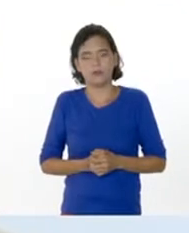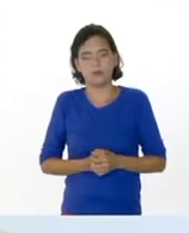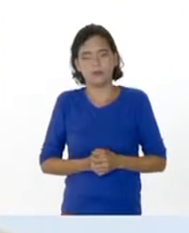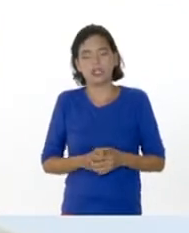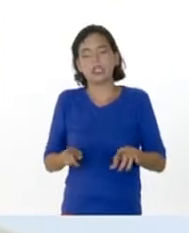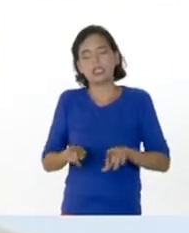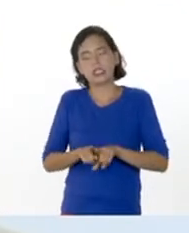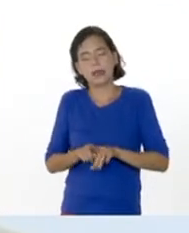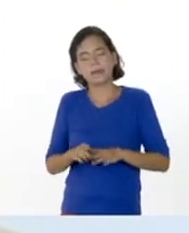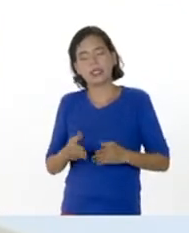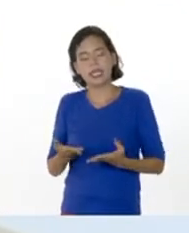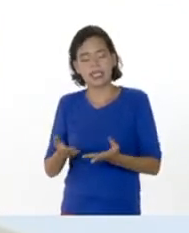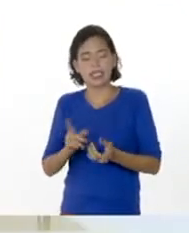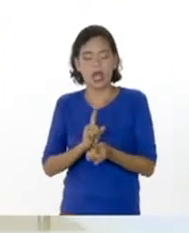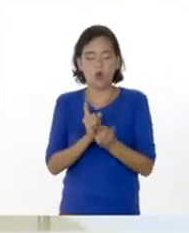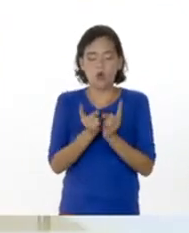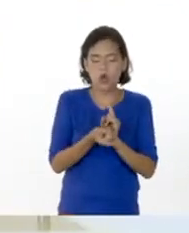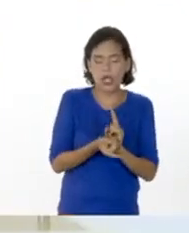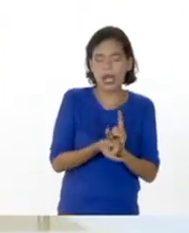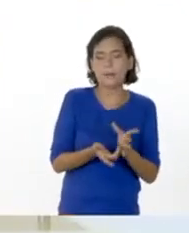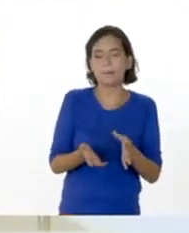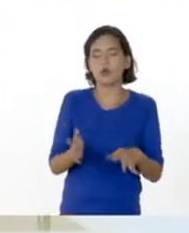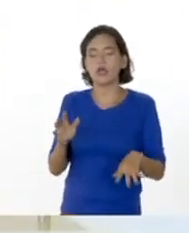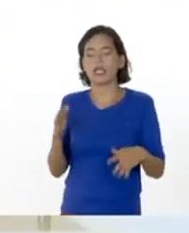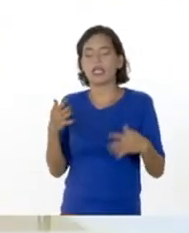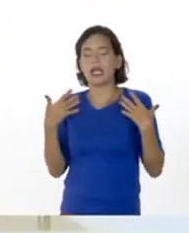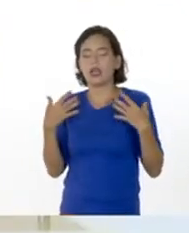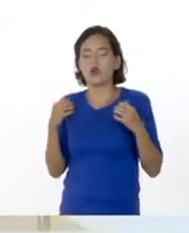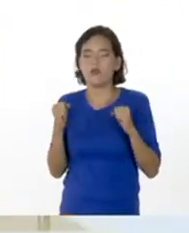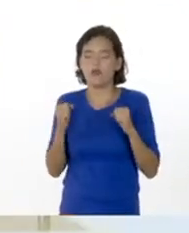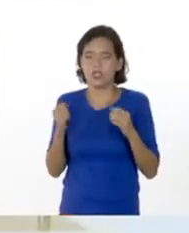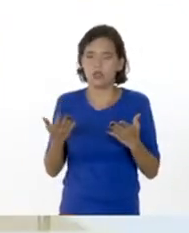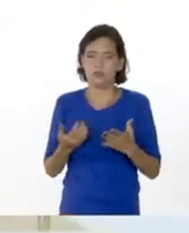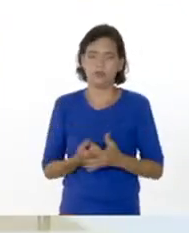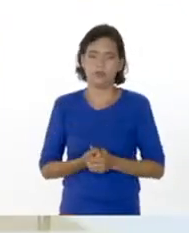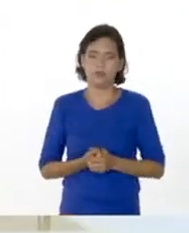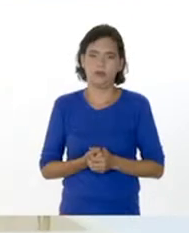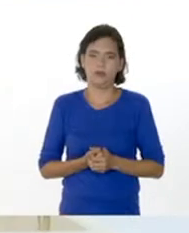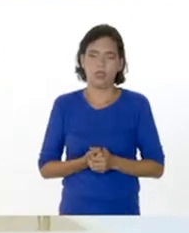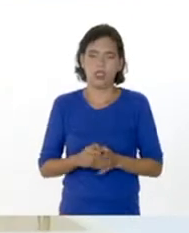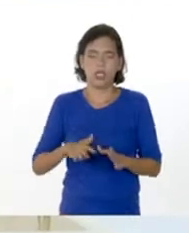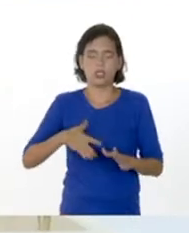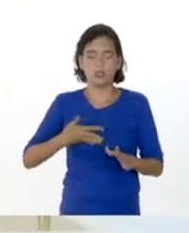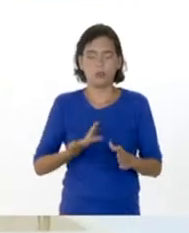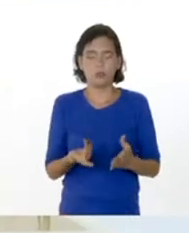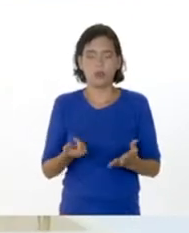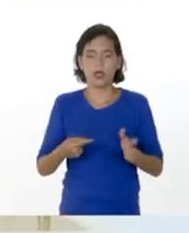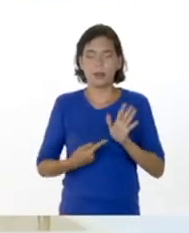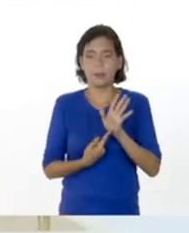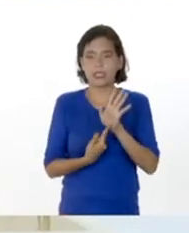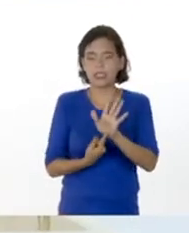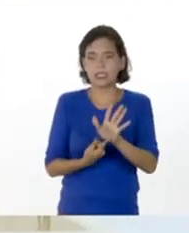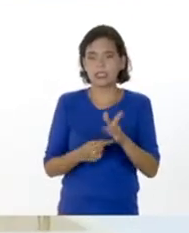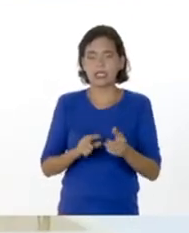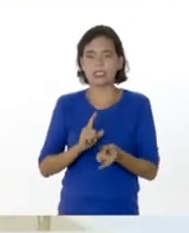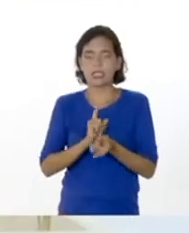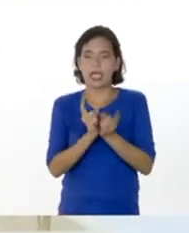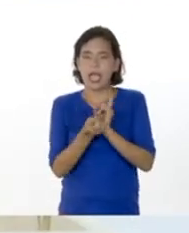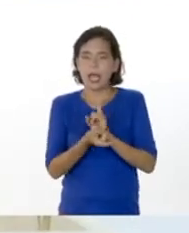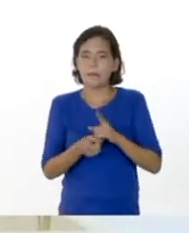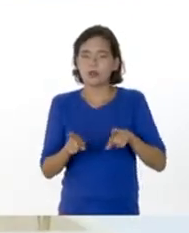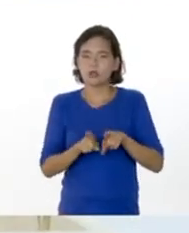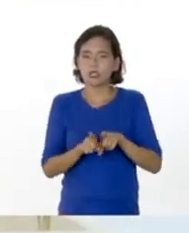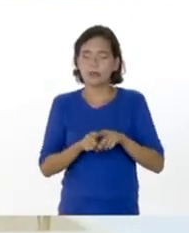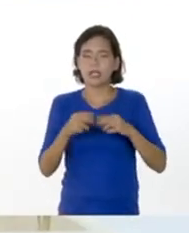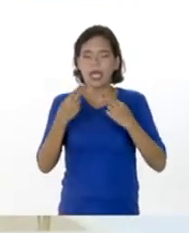me provee un cambio de una temperatura. Estos cambios de temperatura pueden presentarse cambios también